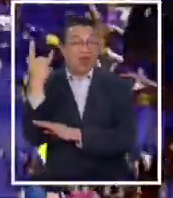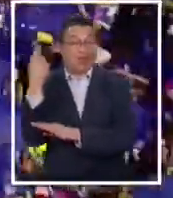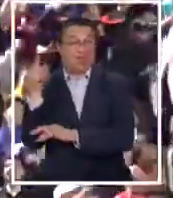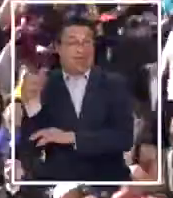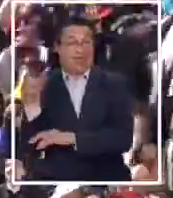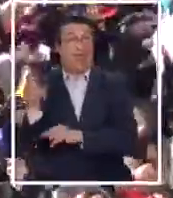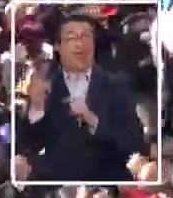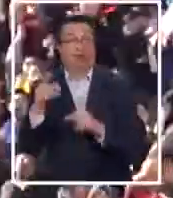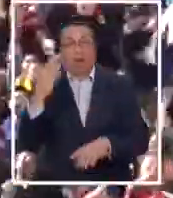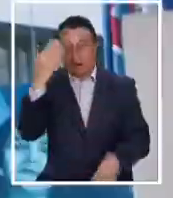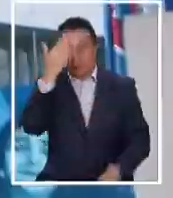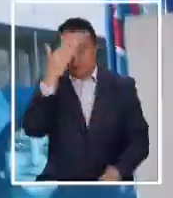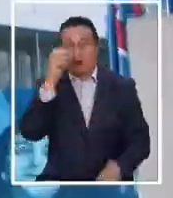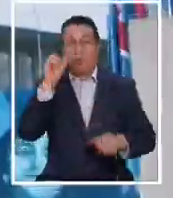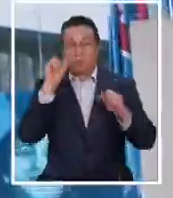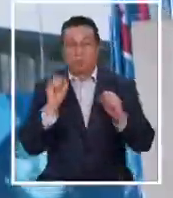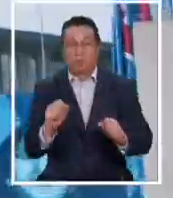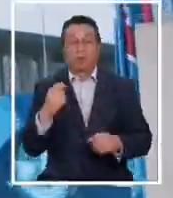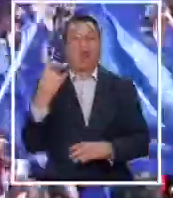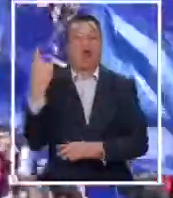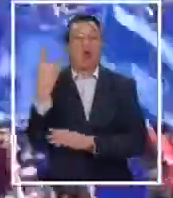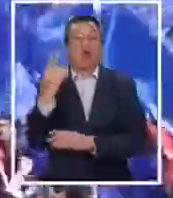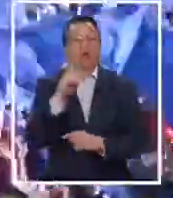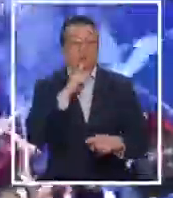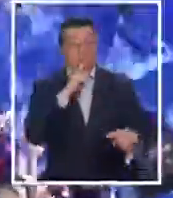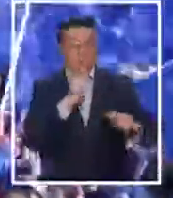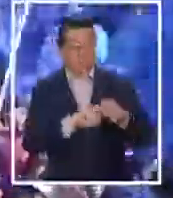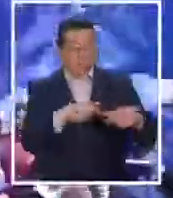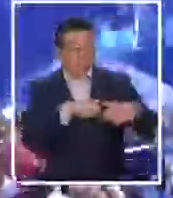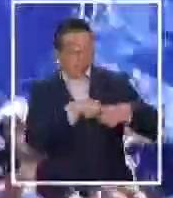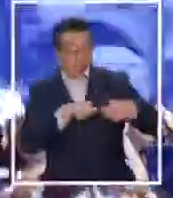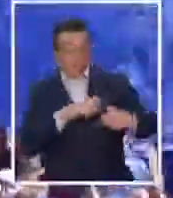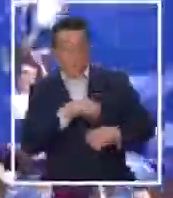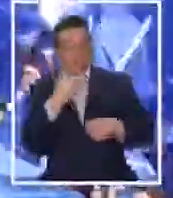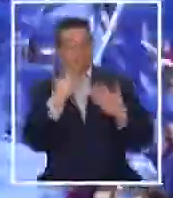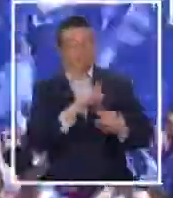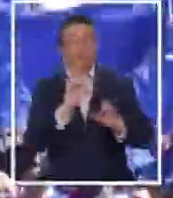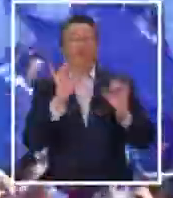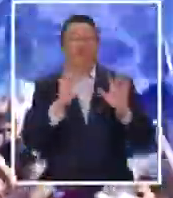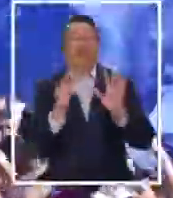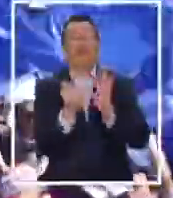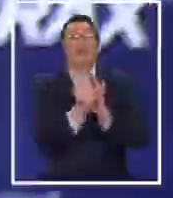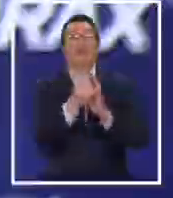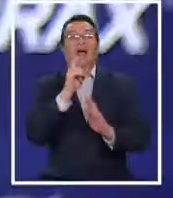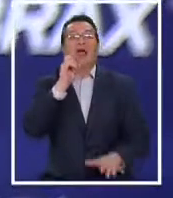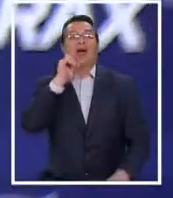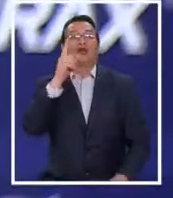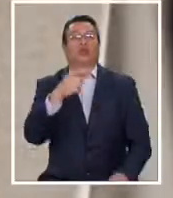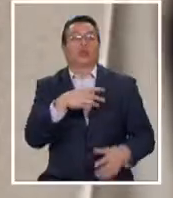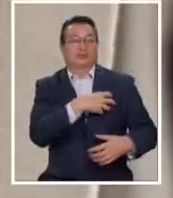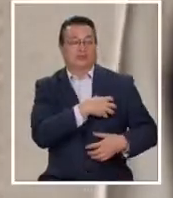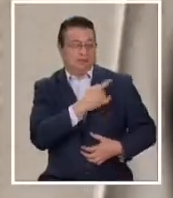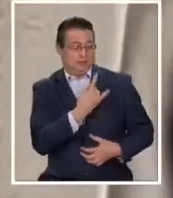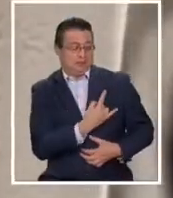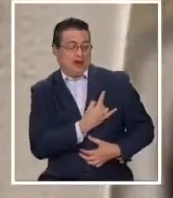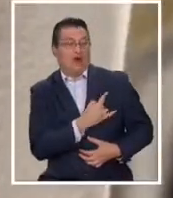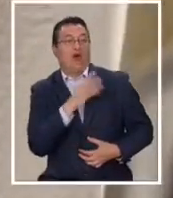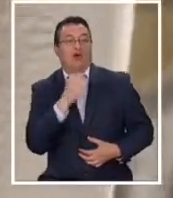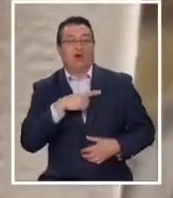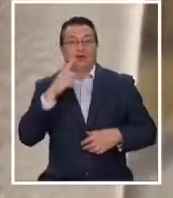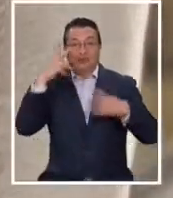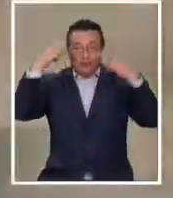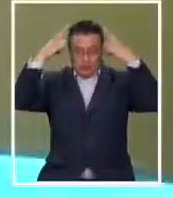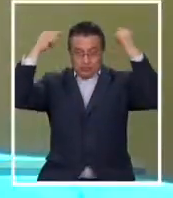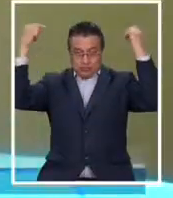supuesto, preocupación. La posibilidad de que la U pueda perder todos los símbolos que le identifican como el color azul, el escudo y hasta el chuncho